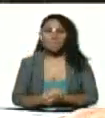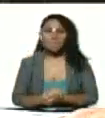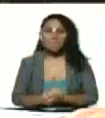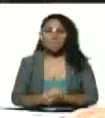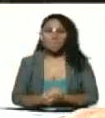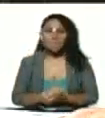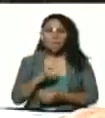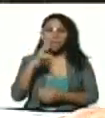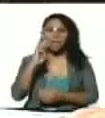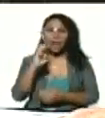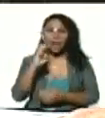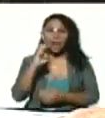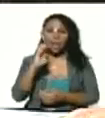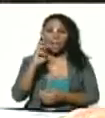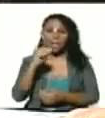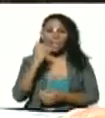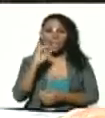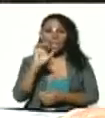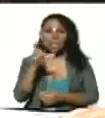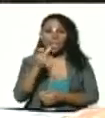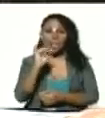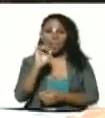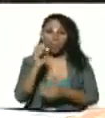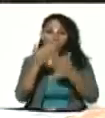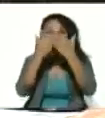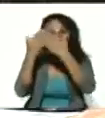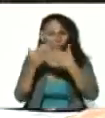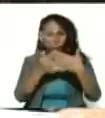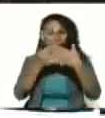Remigio reflexiona estudia